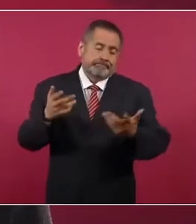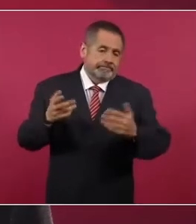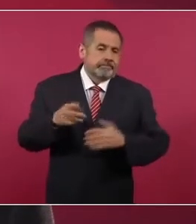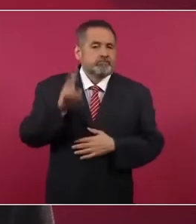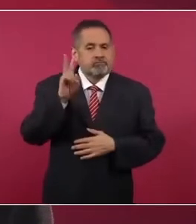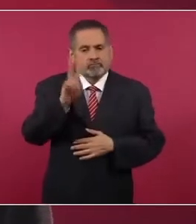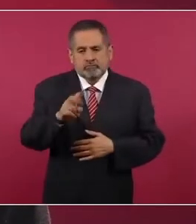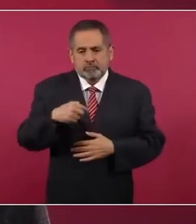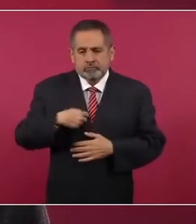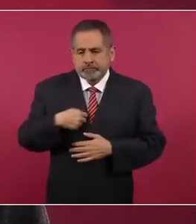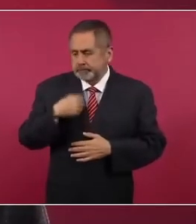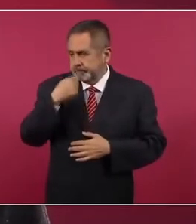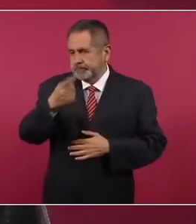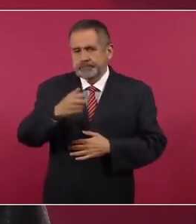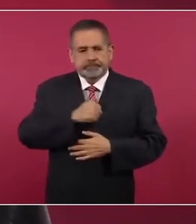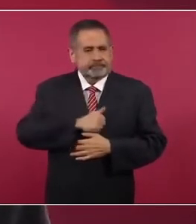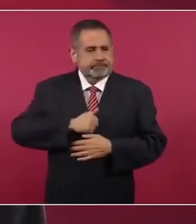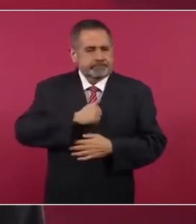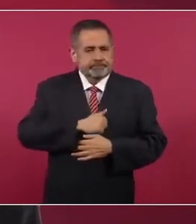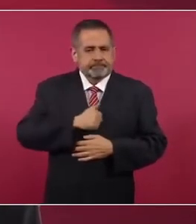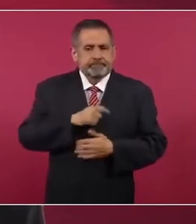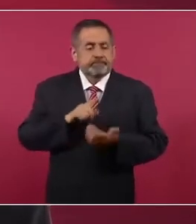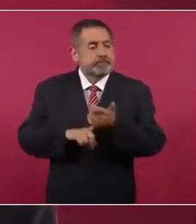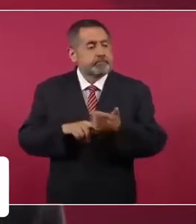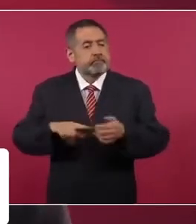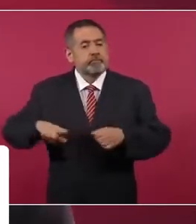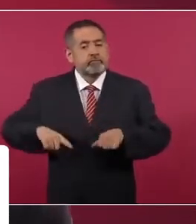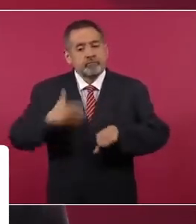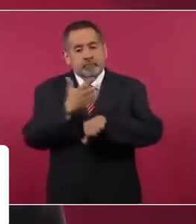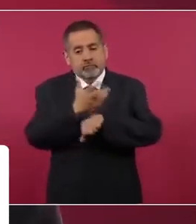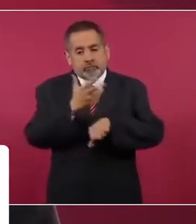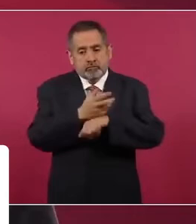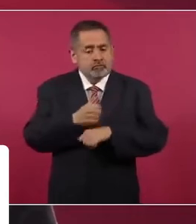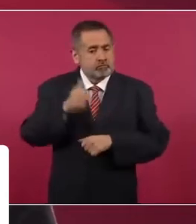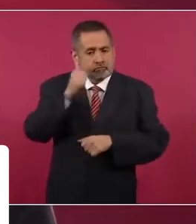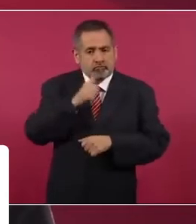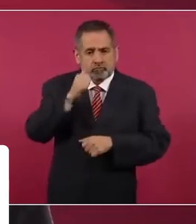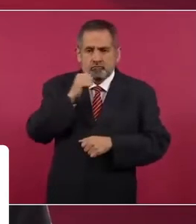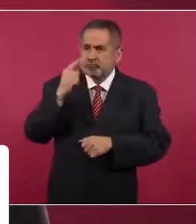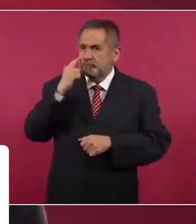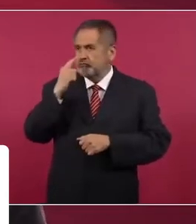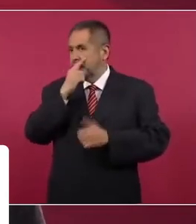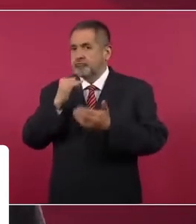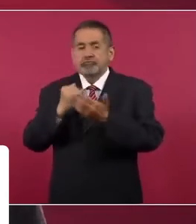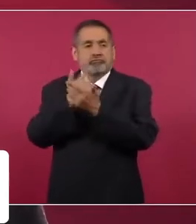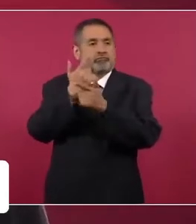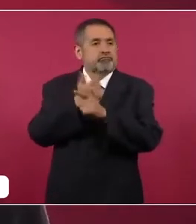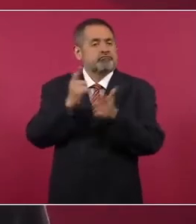lamento mucho que el gobierno de Estados Unidos, que siempre habla de democracia,